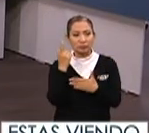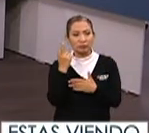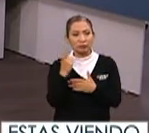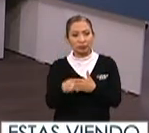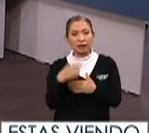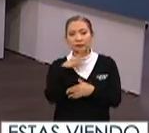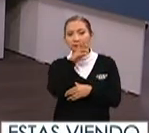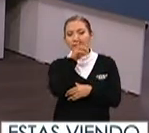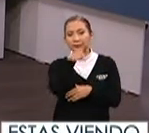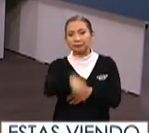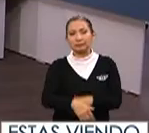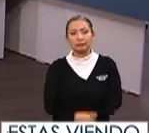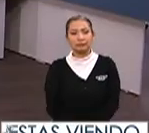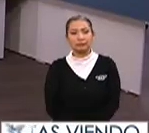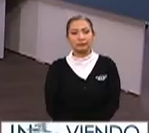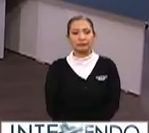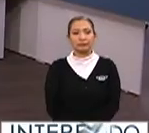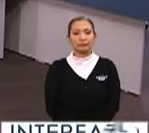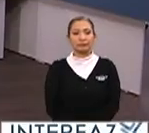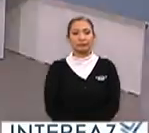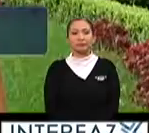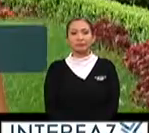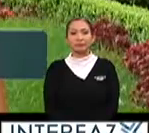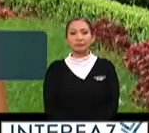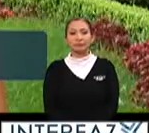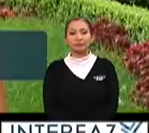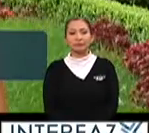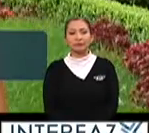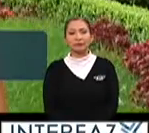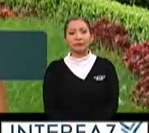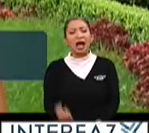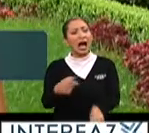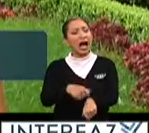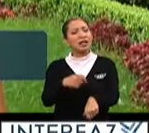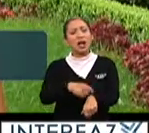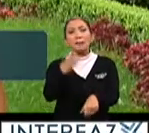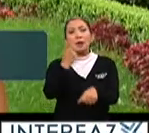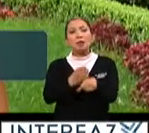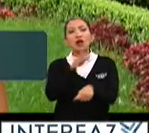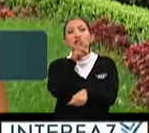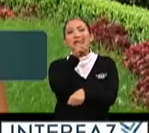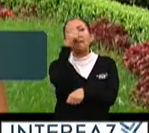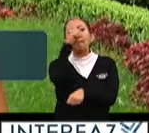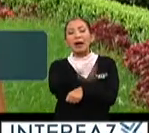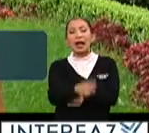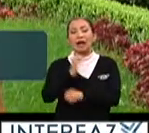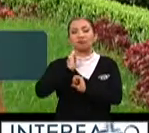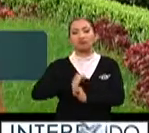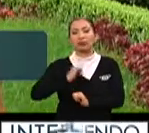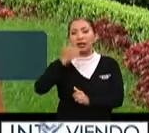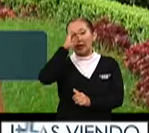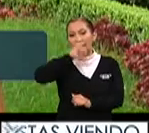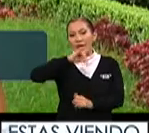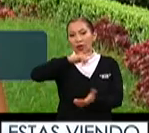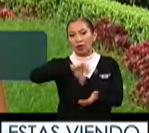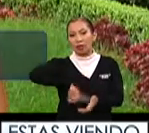que la respondamos aquí en la mesa. Vamos. ¿A qué hora estarán los primeros resultados para jefatura de gobierno?